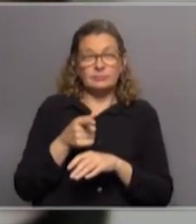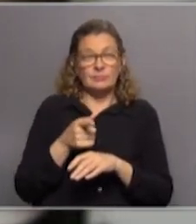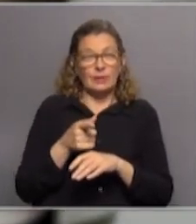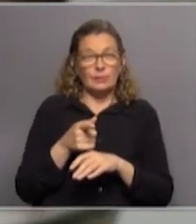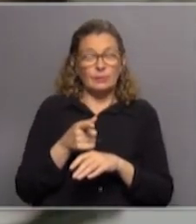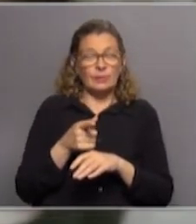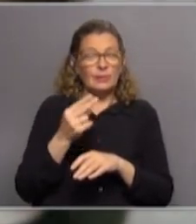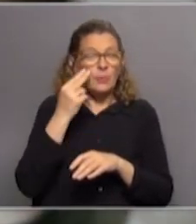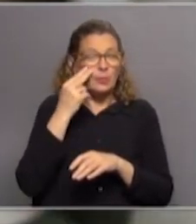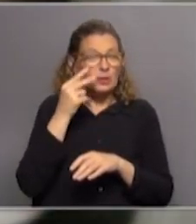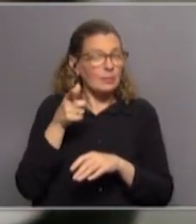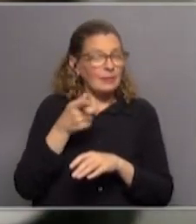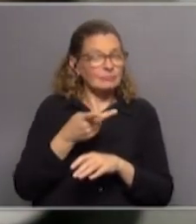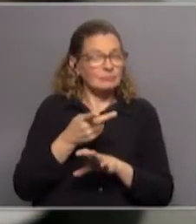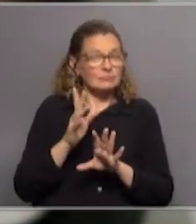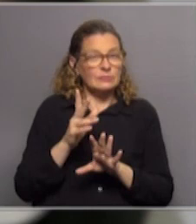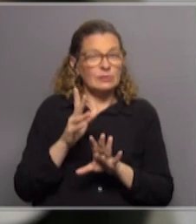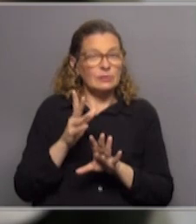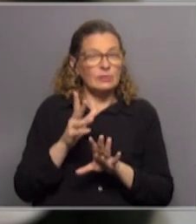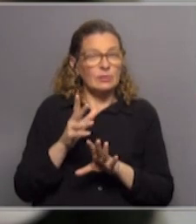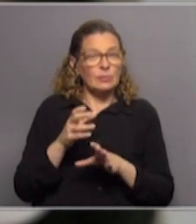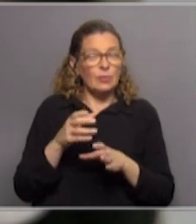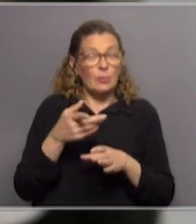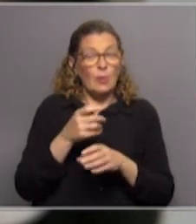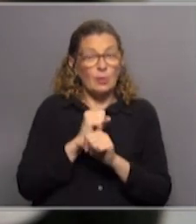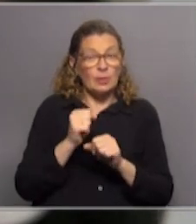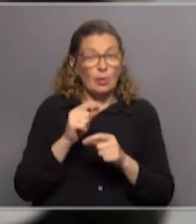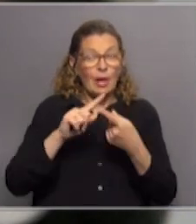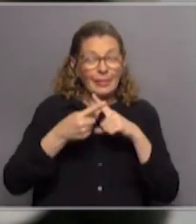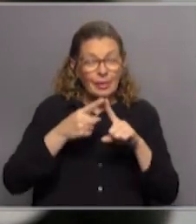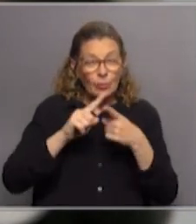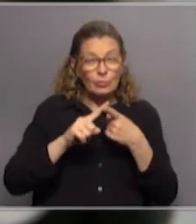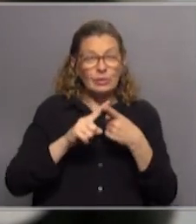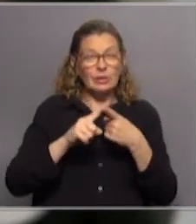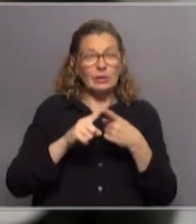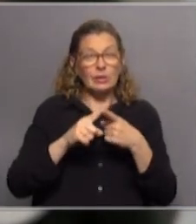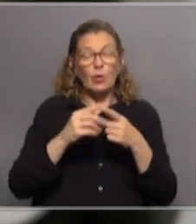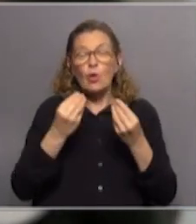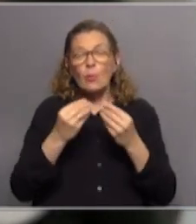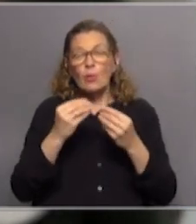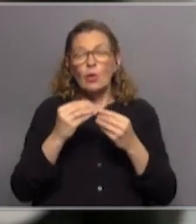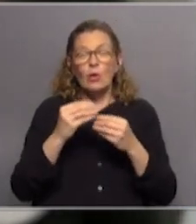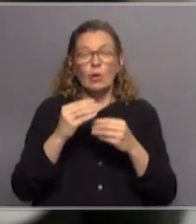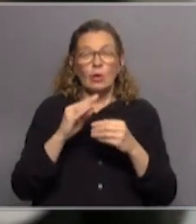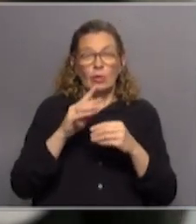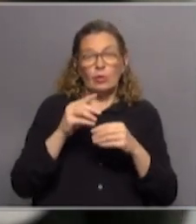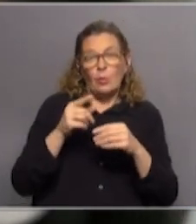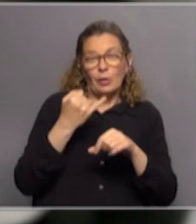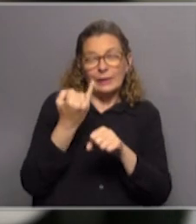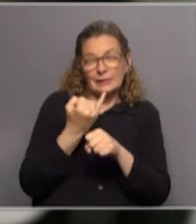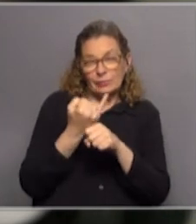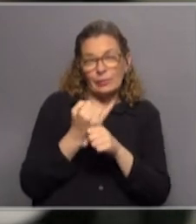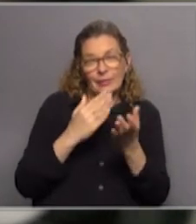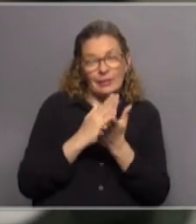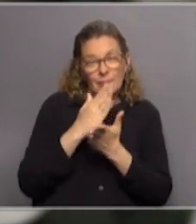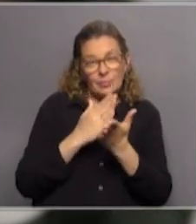problema en sí mismo. Nosotros estamos dispuestos a rediscutir los perfiles, los objetivos existenciales de la institución,